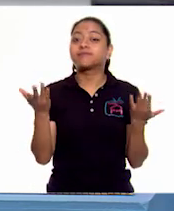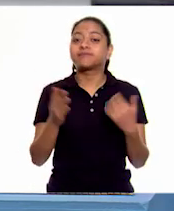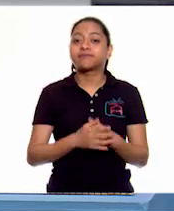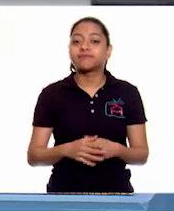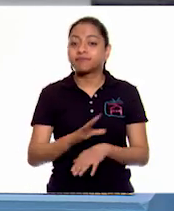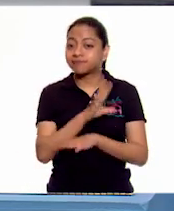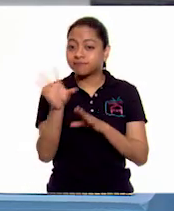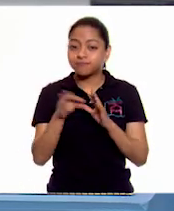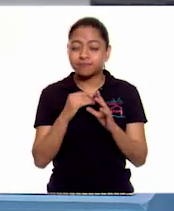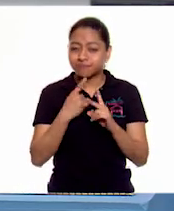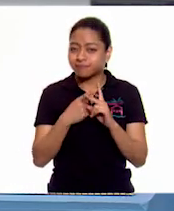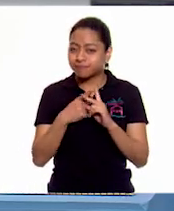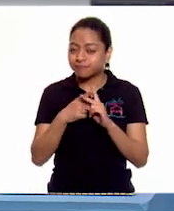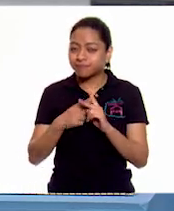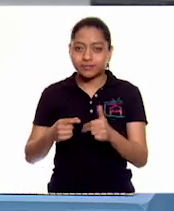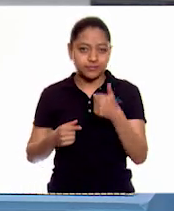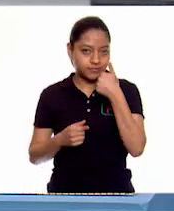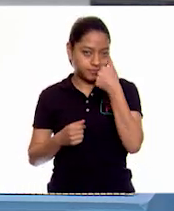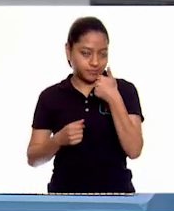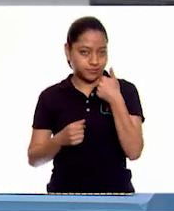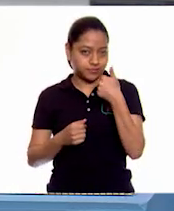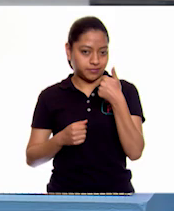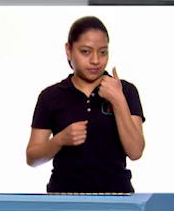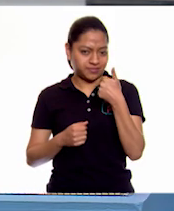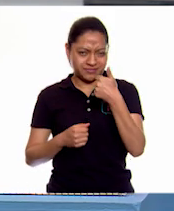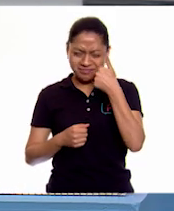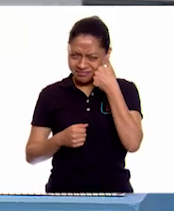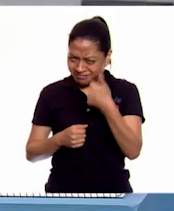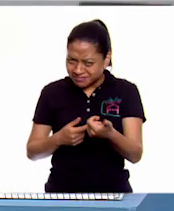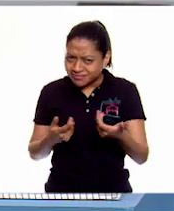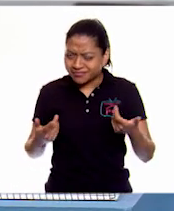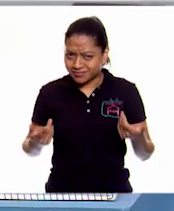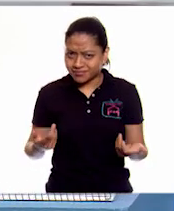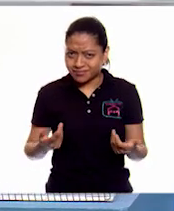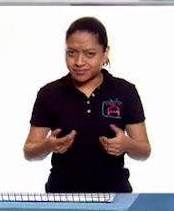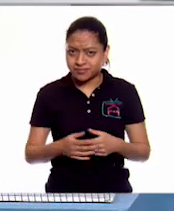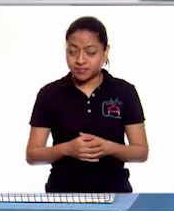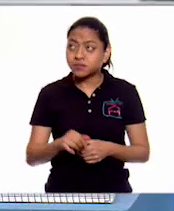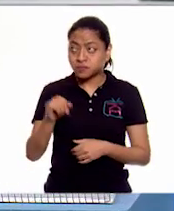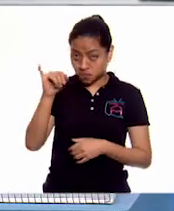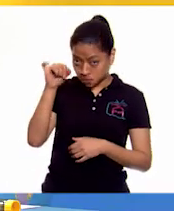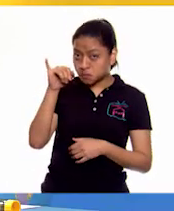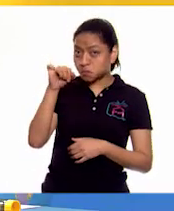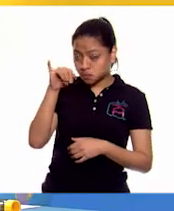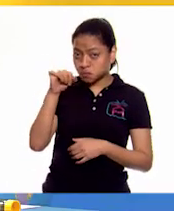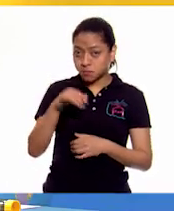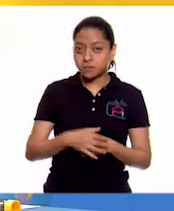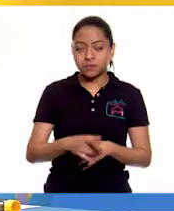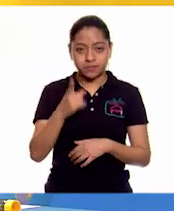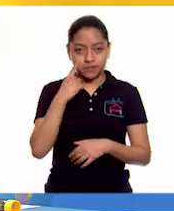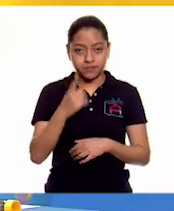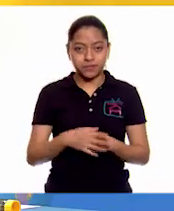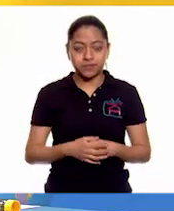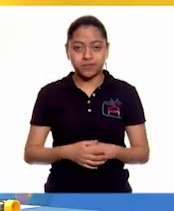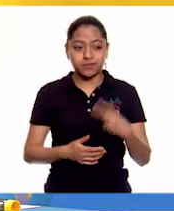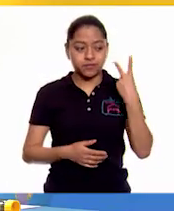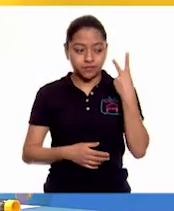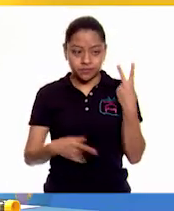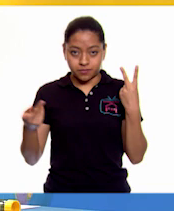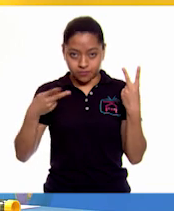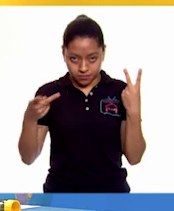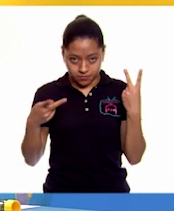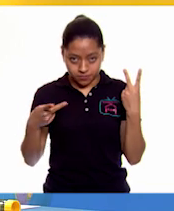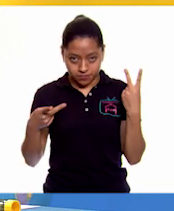total son seis. ¿Son seis? Así es, porque son dos piernas,